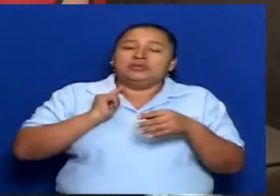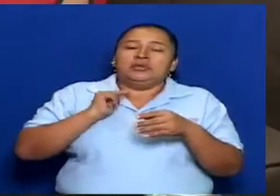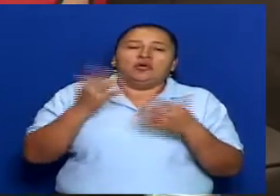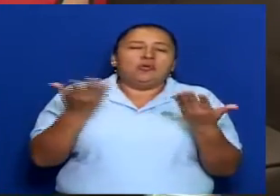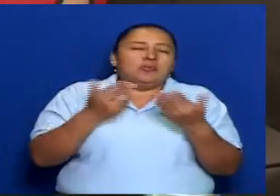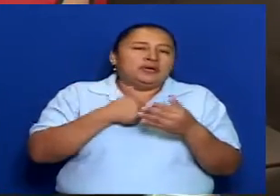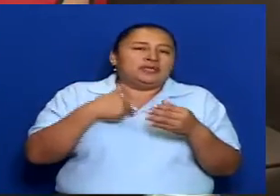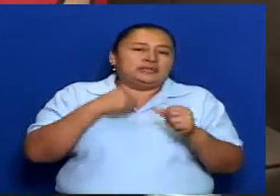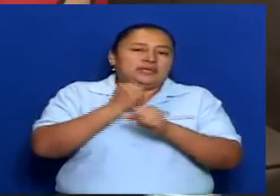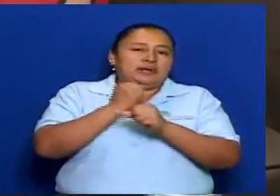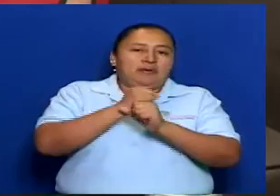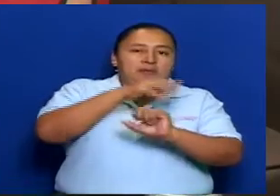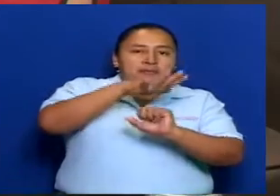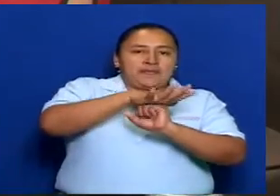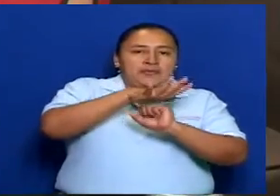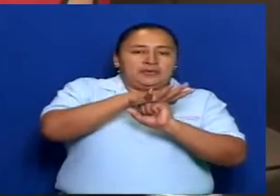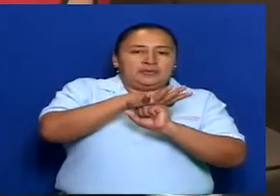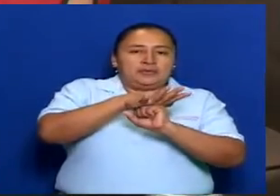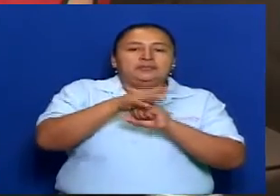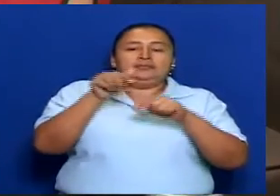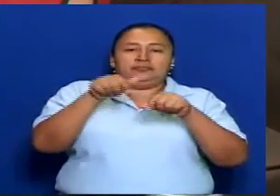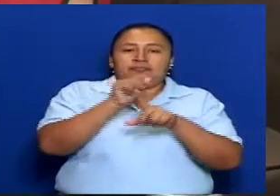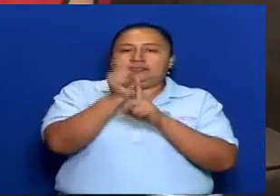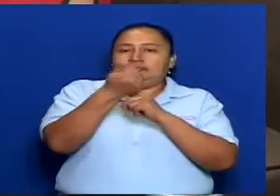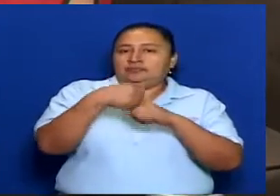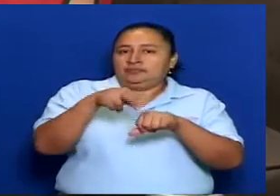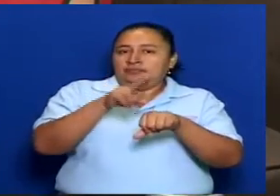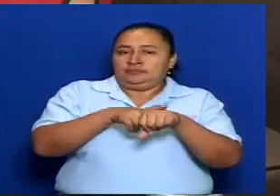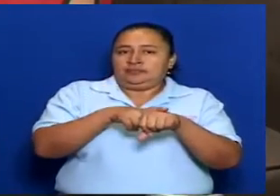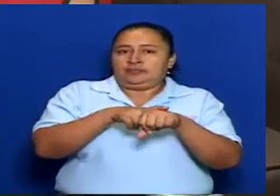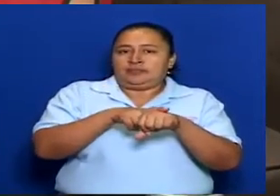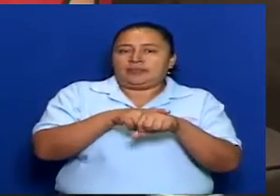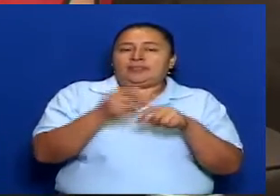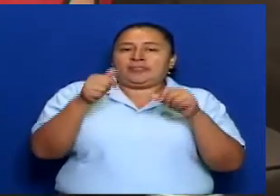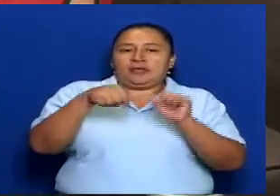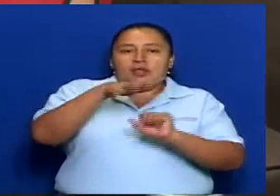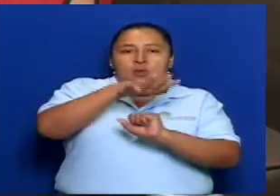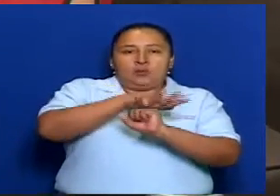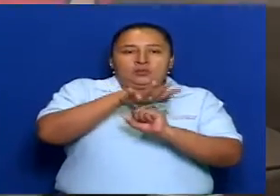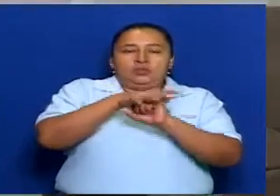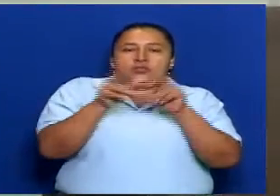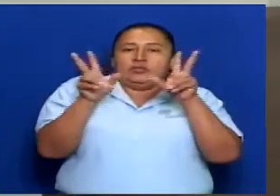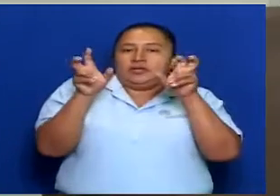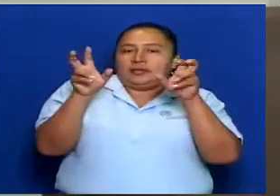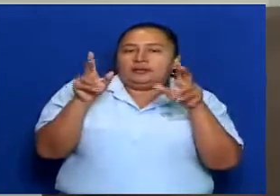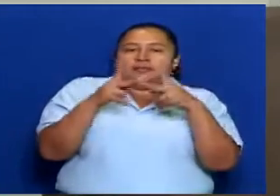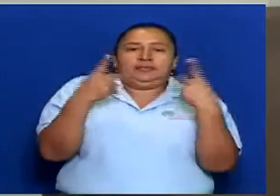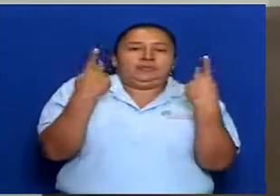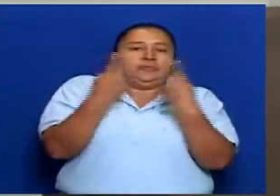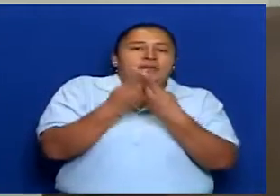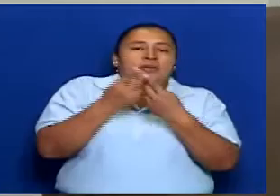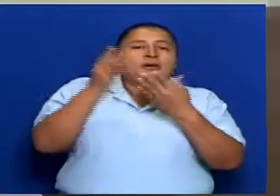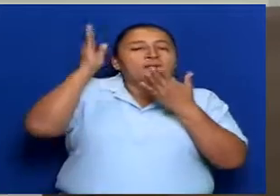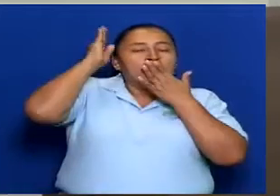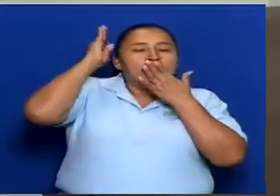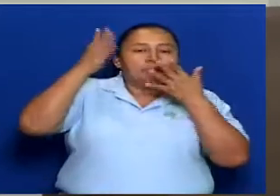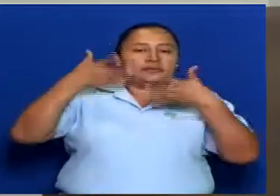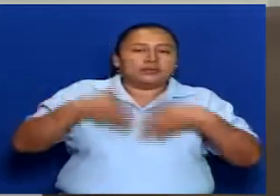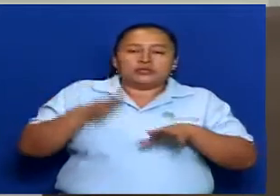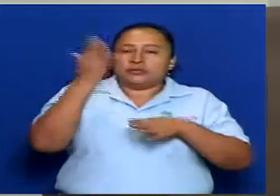órgano parlamentario de la Asamblea Nacional, esta Comisión de Asuntos de los Pueblos Originarios,